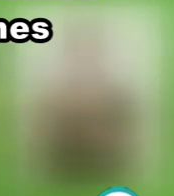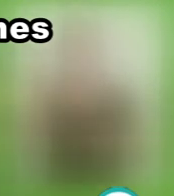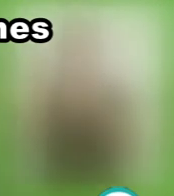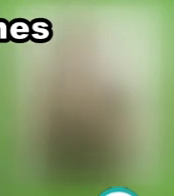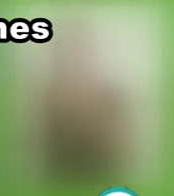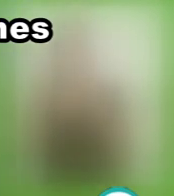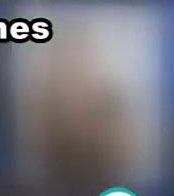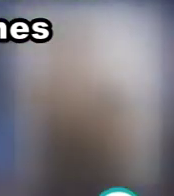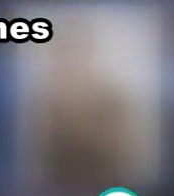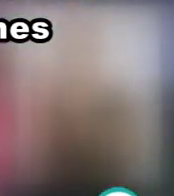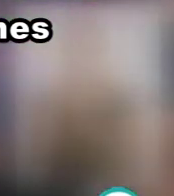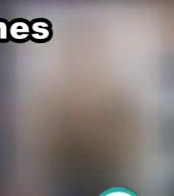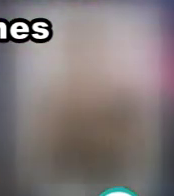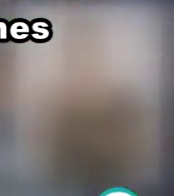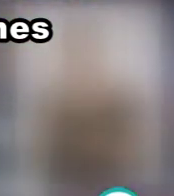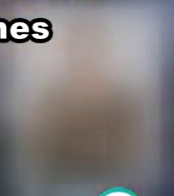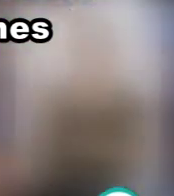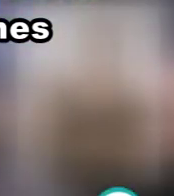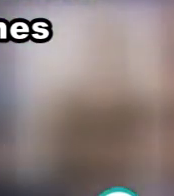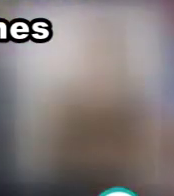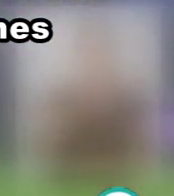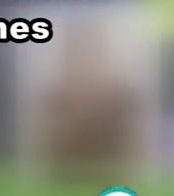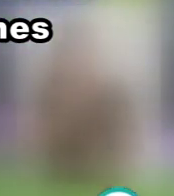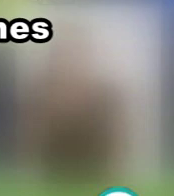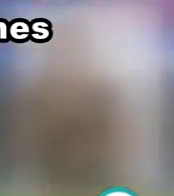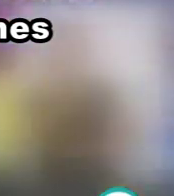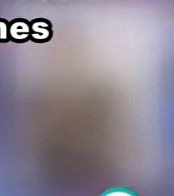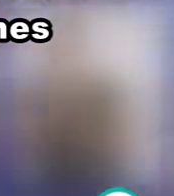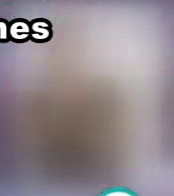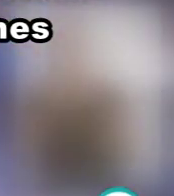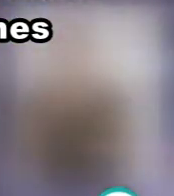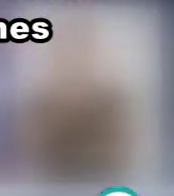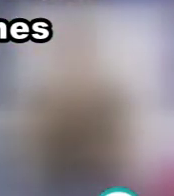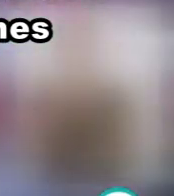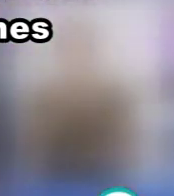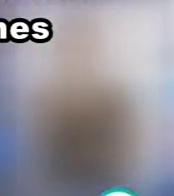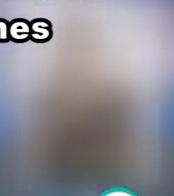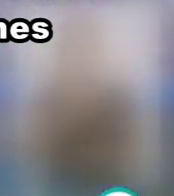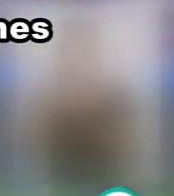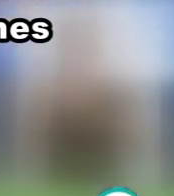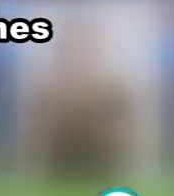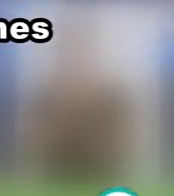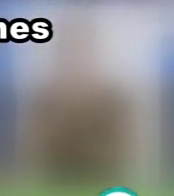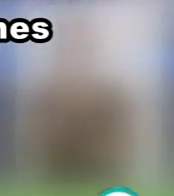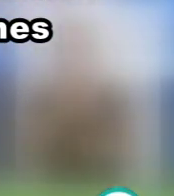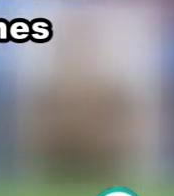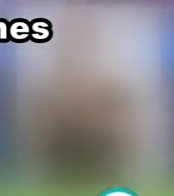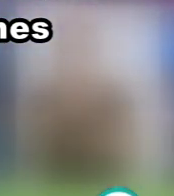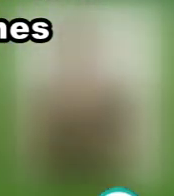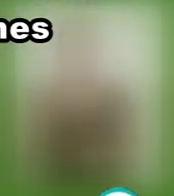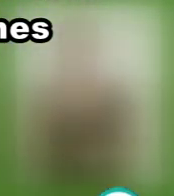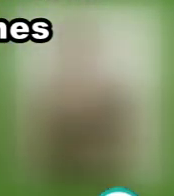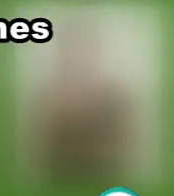teníamos opciones. Y mira, ayer, para mí es una sorpresa, además con remontada y todo, la remontada y la victoria incluso